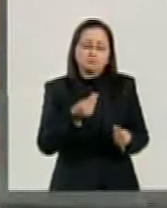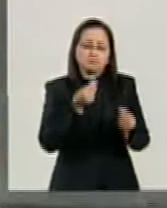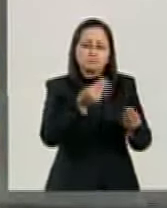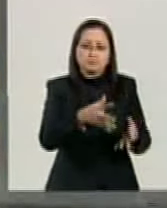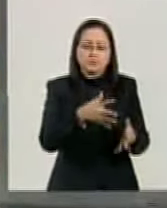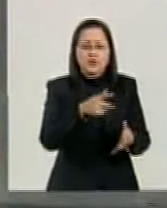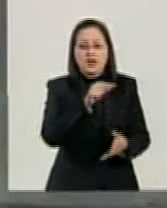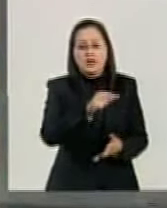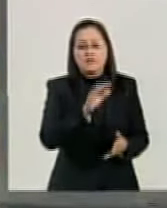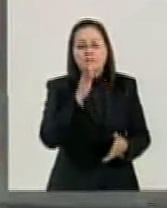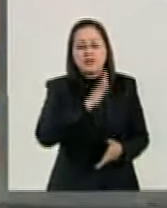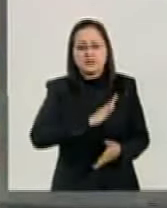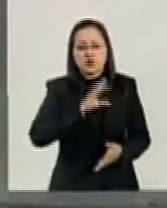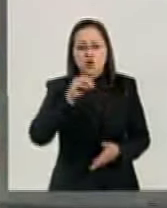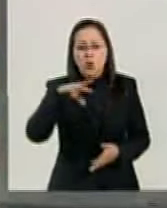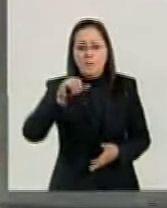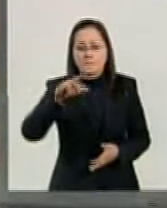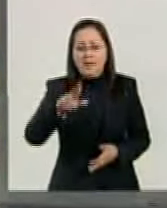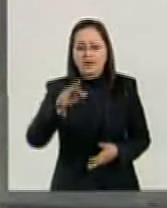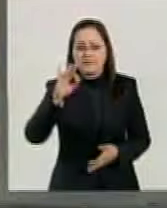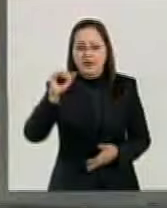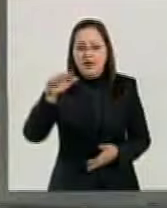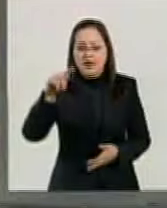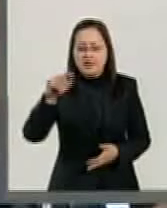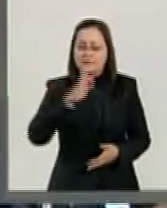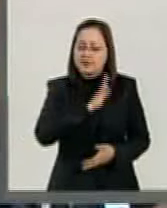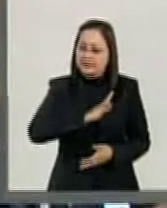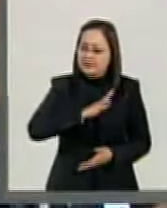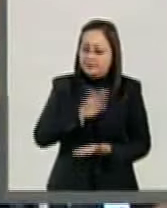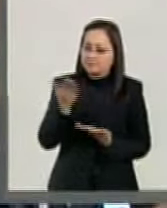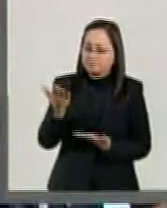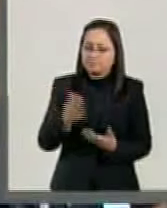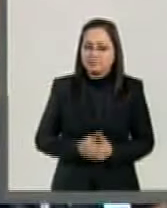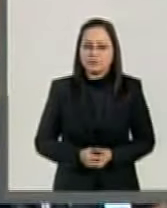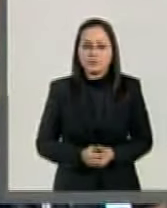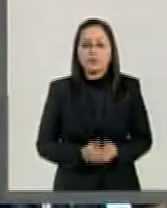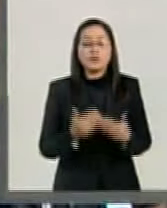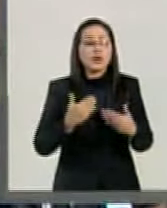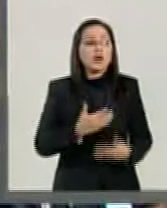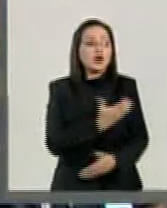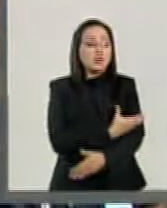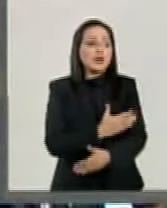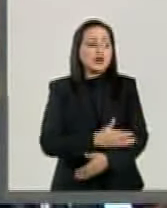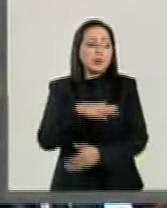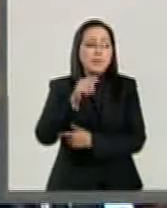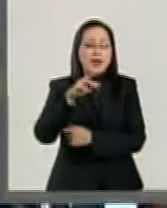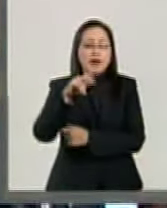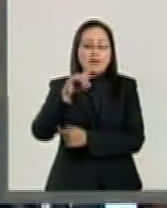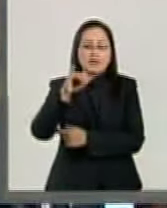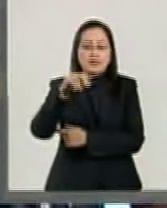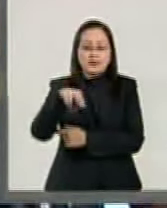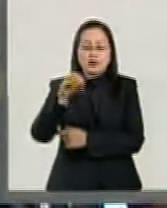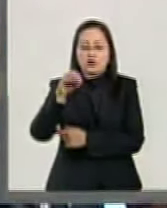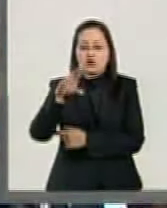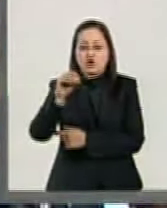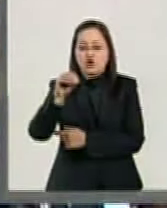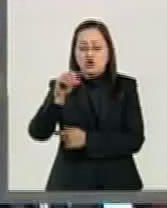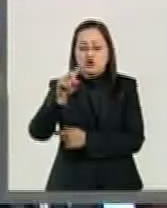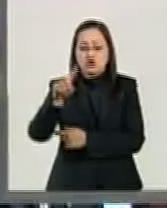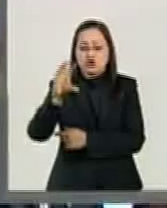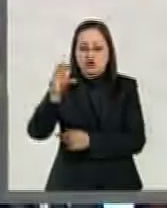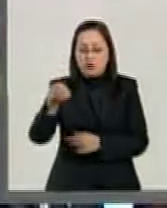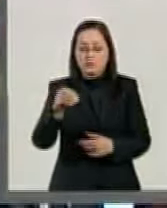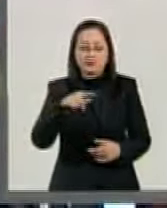Felicidades, don Omar. Que le vaya a usted muy bien. Gracias. Y de nuestro compañero Martín Orozco, los senadores del Partido Acción